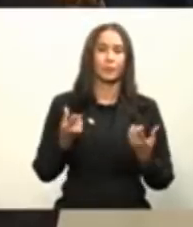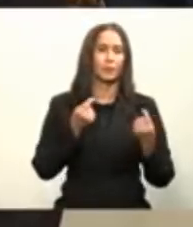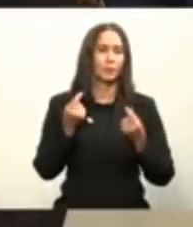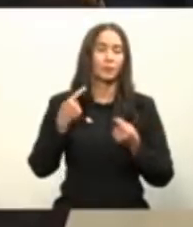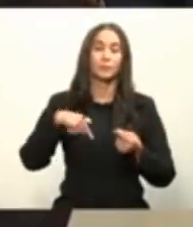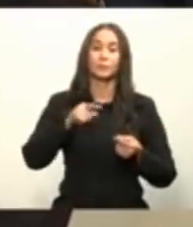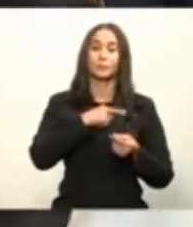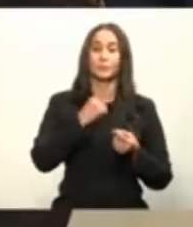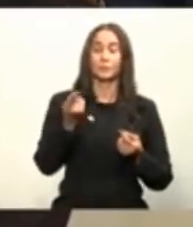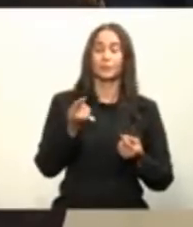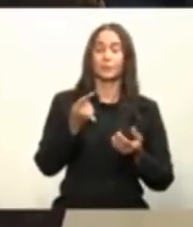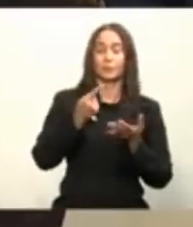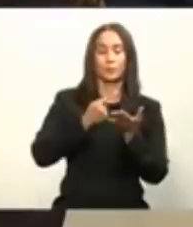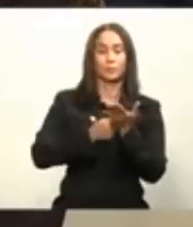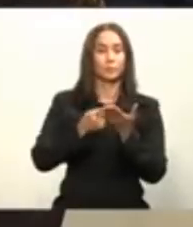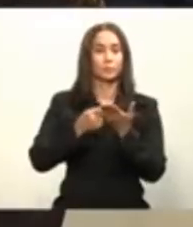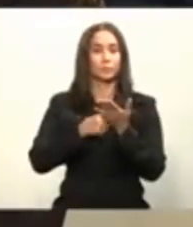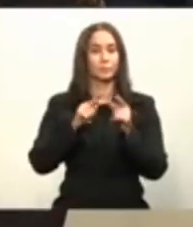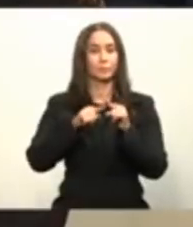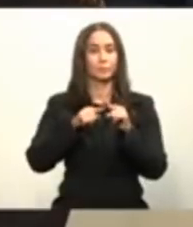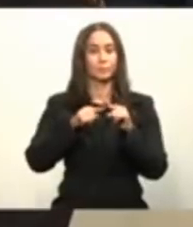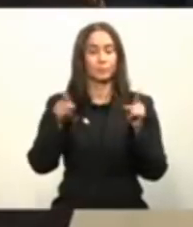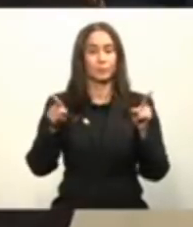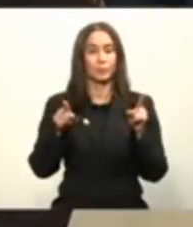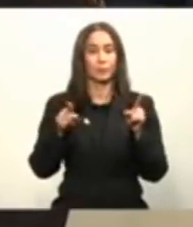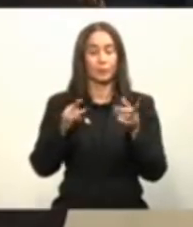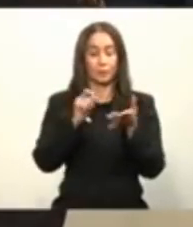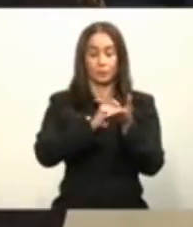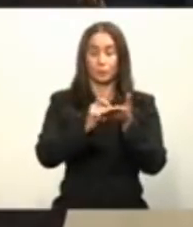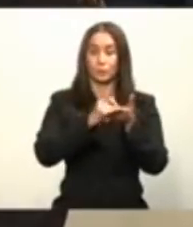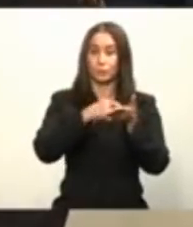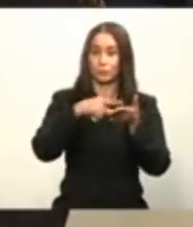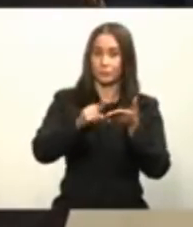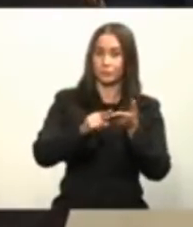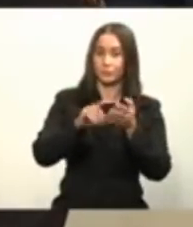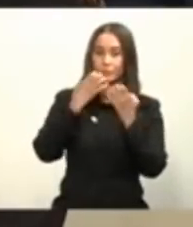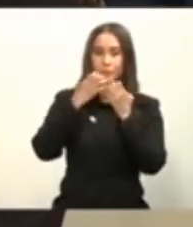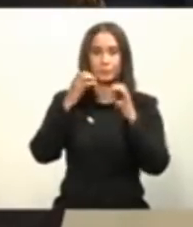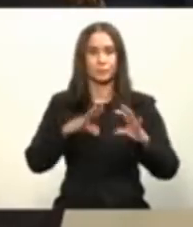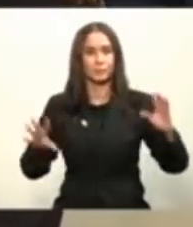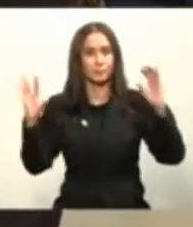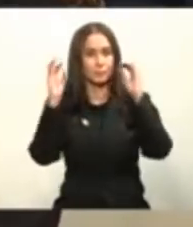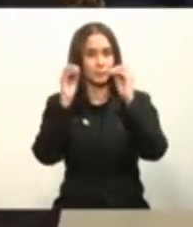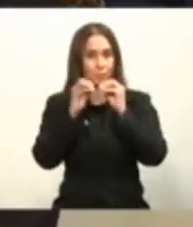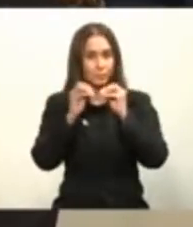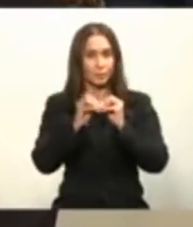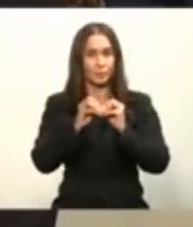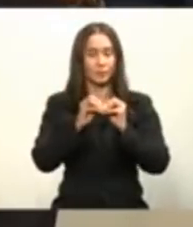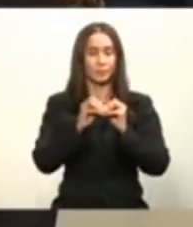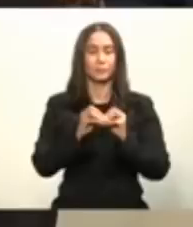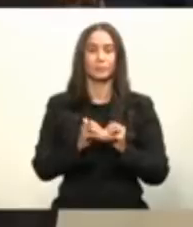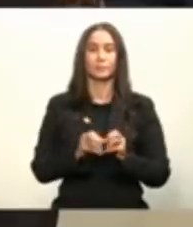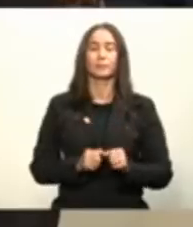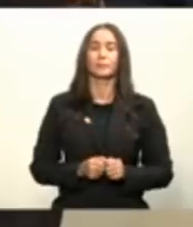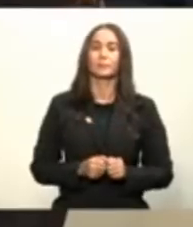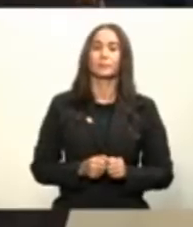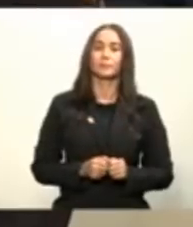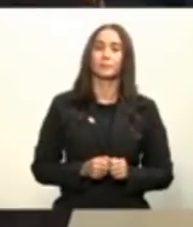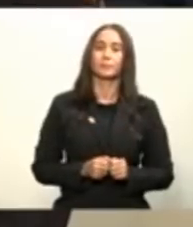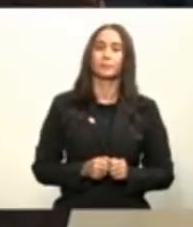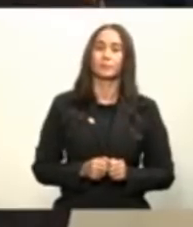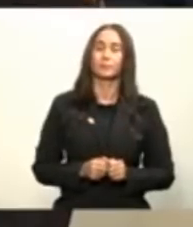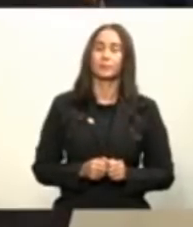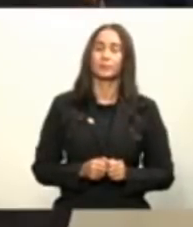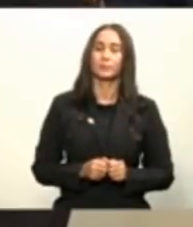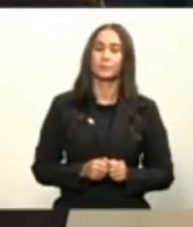hacer acciones que fueron más allá de los contratos que teníamos y de los acuerdos también y por eso